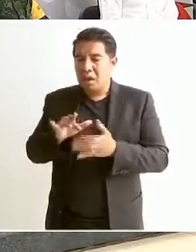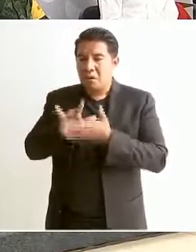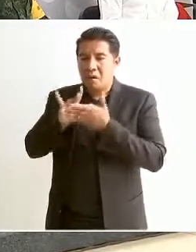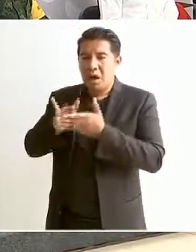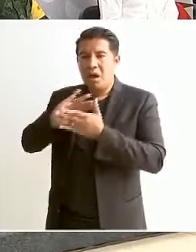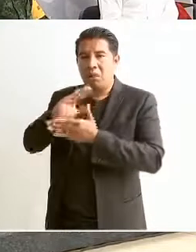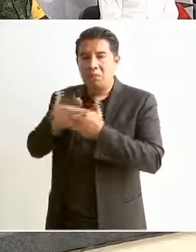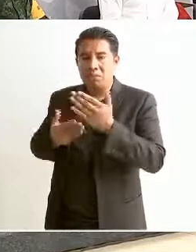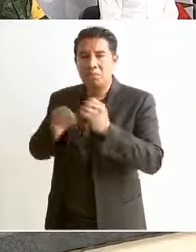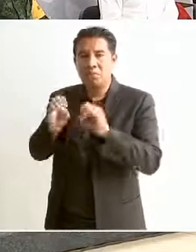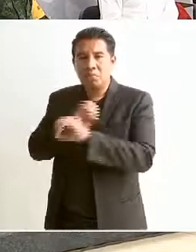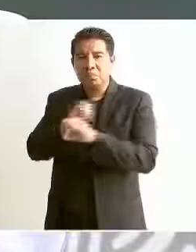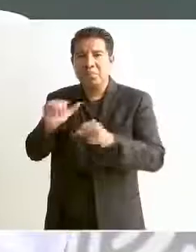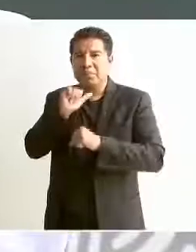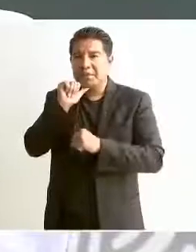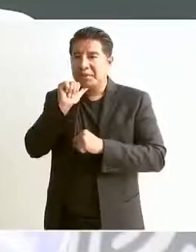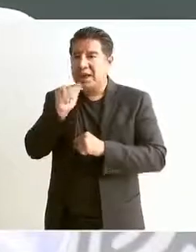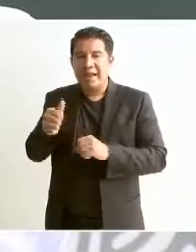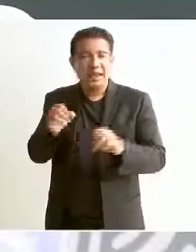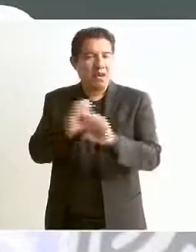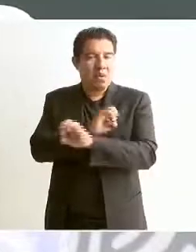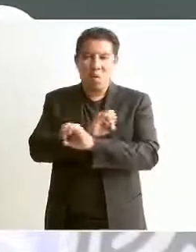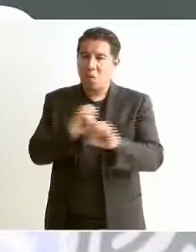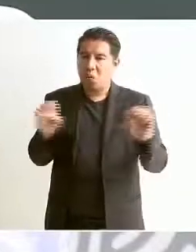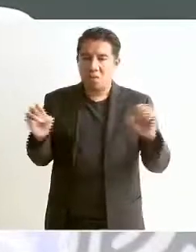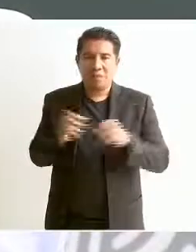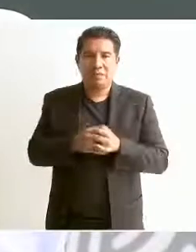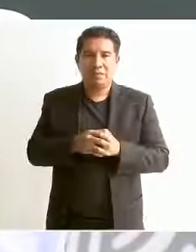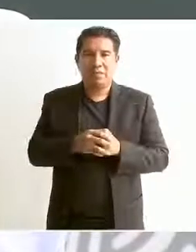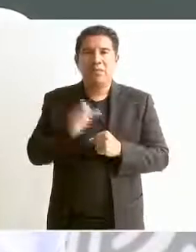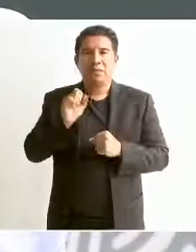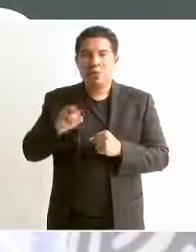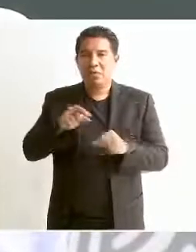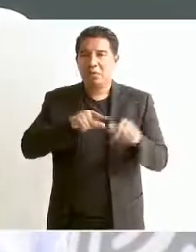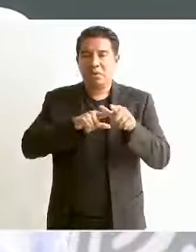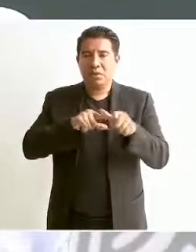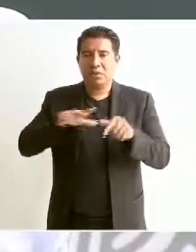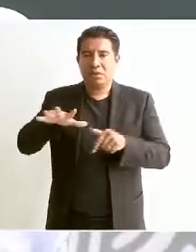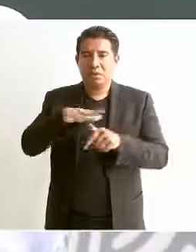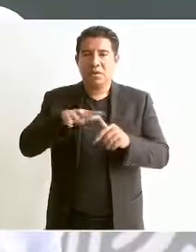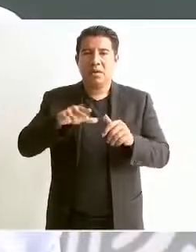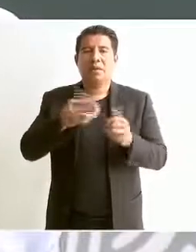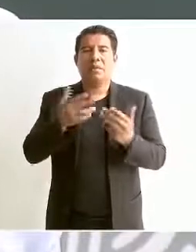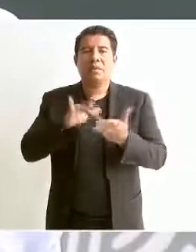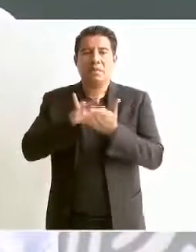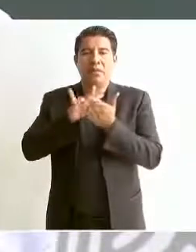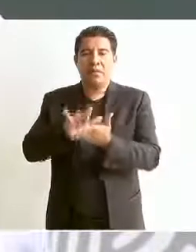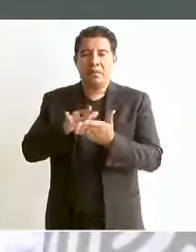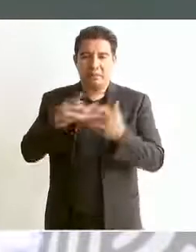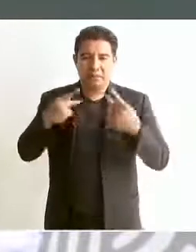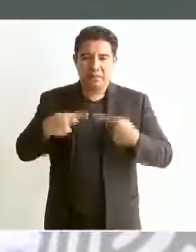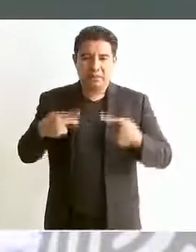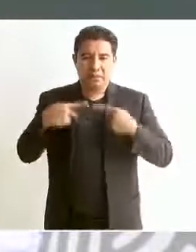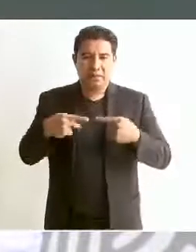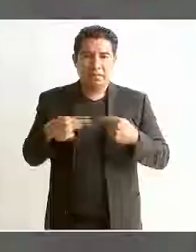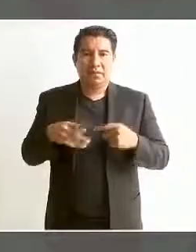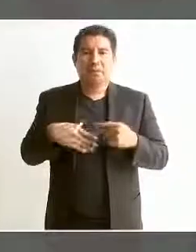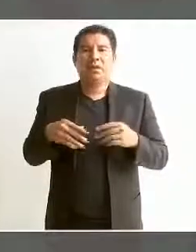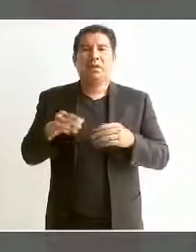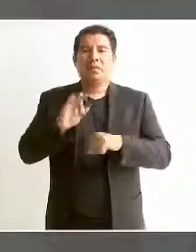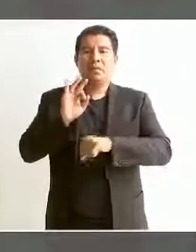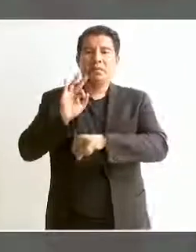un programa de apoyo a la gente, un programa para el bienestar